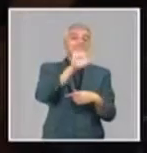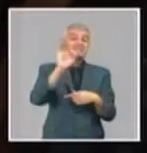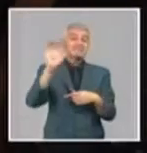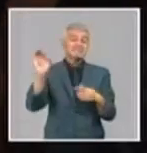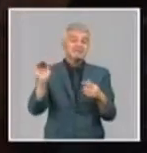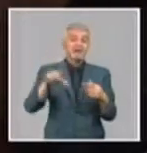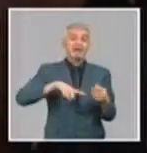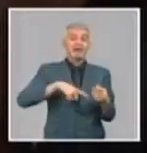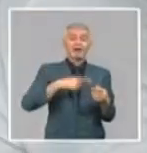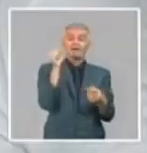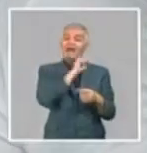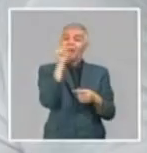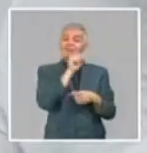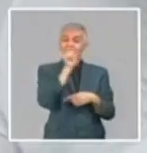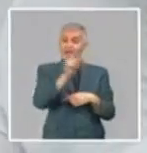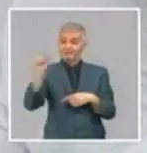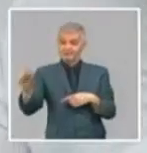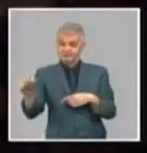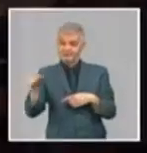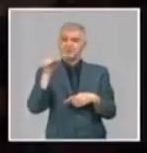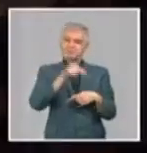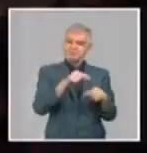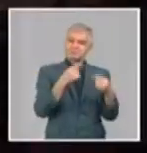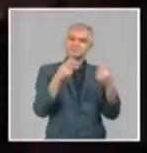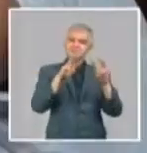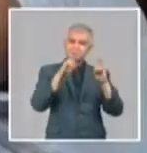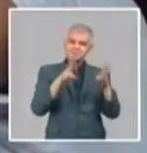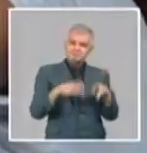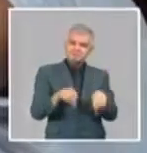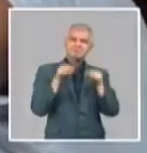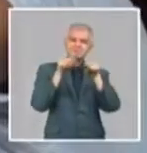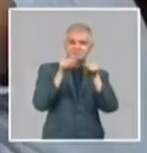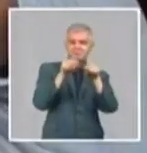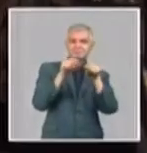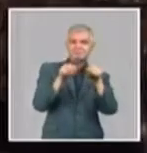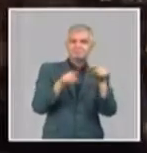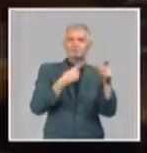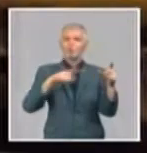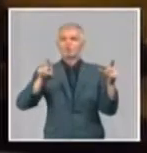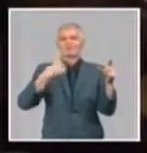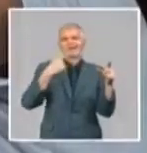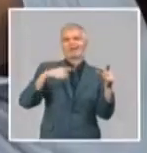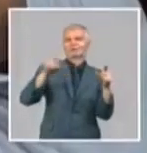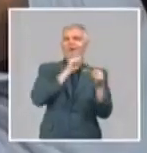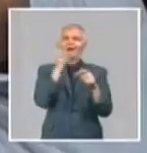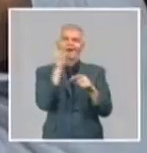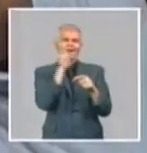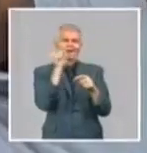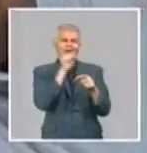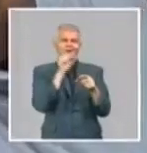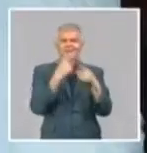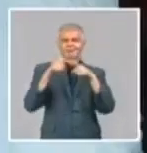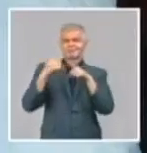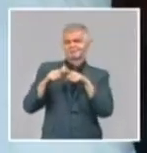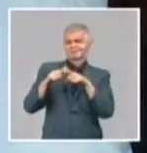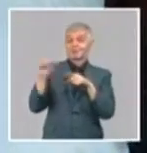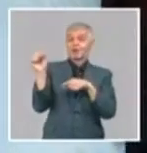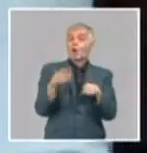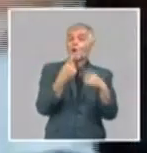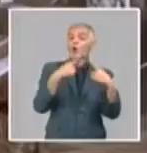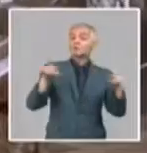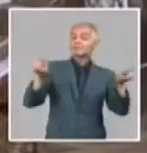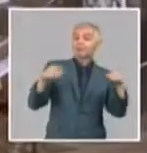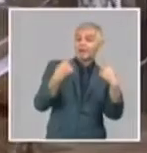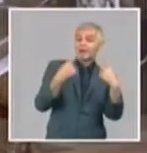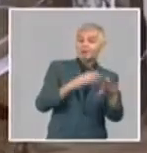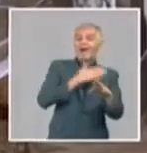cultores del pop, el rap y el rock, agrupaciones de música popular, así como formaciones de música sinfónica. Los conciertos están disponibles hasta el mes de